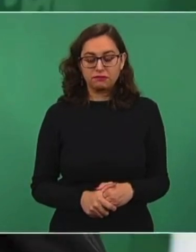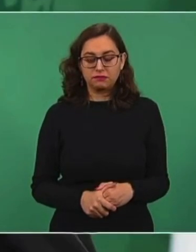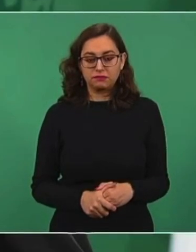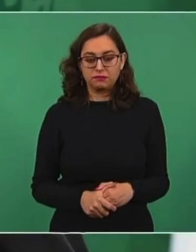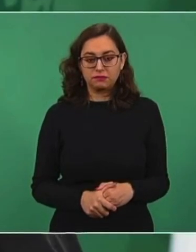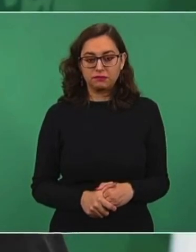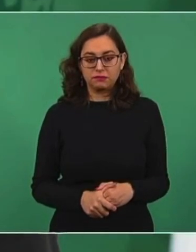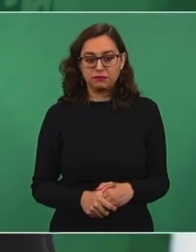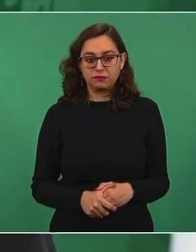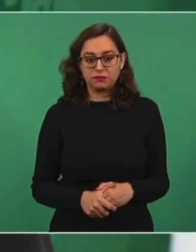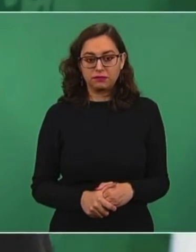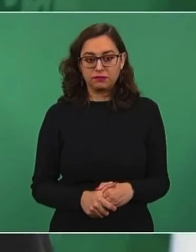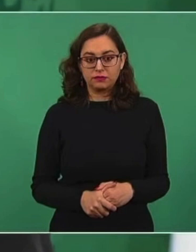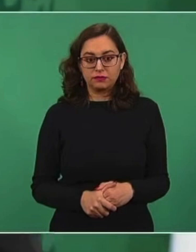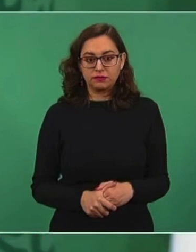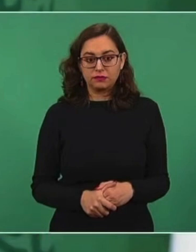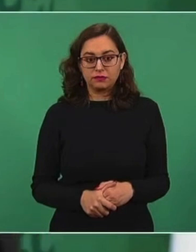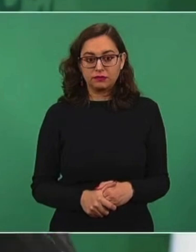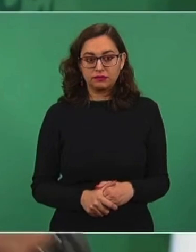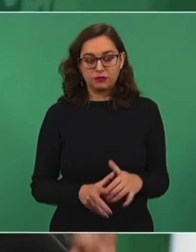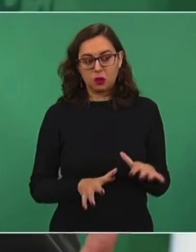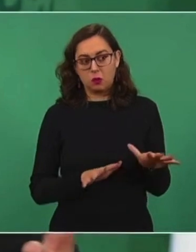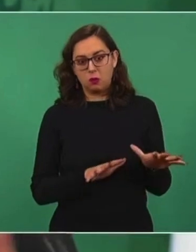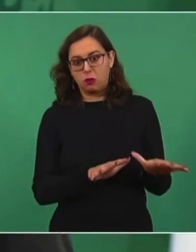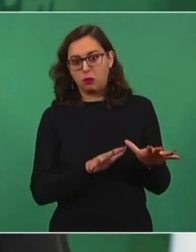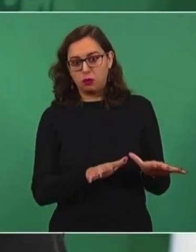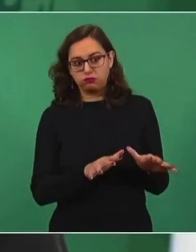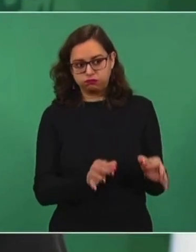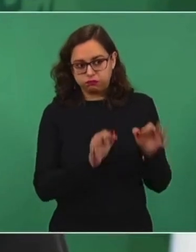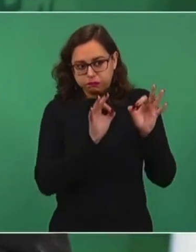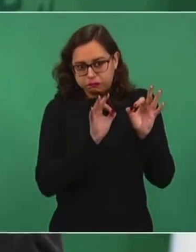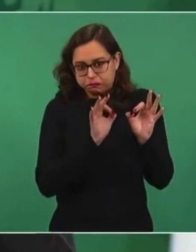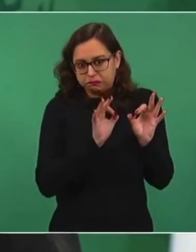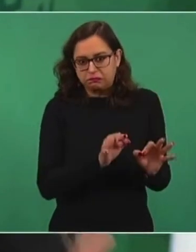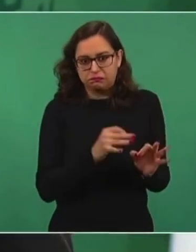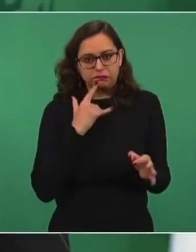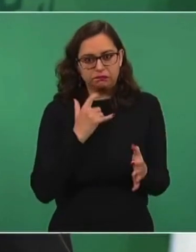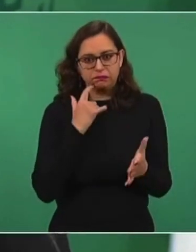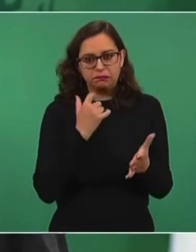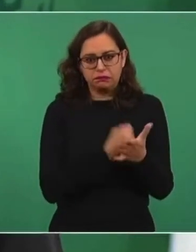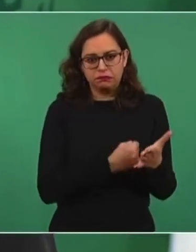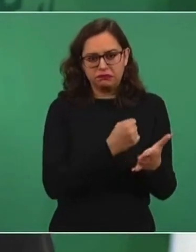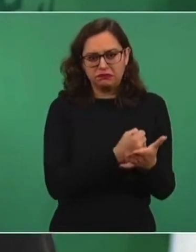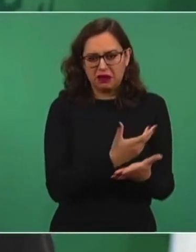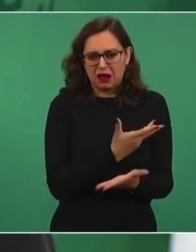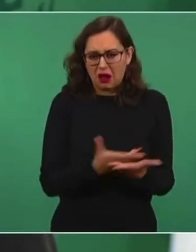como encapuchados o encapuchadas.